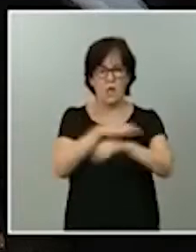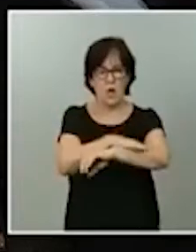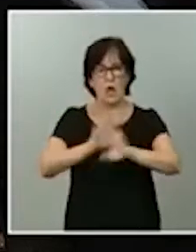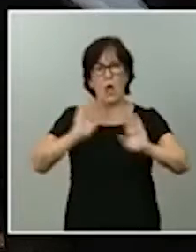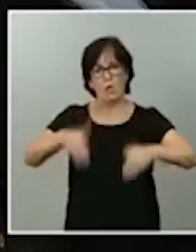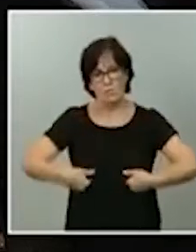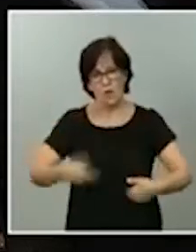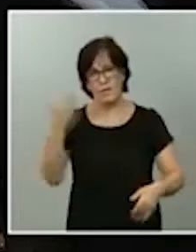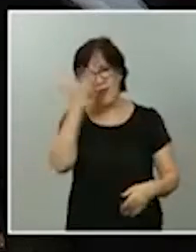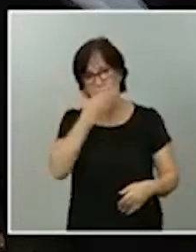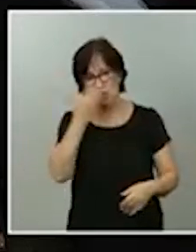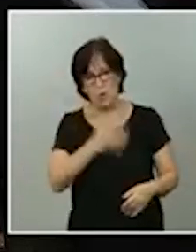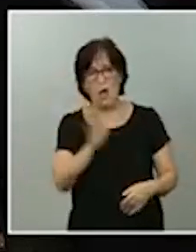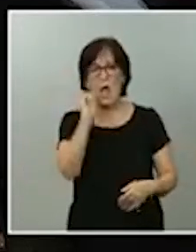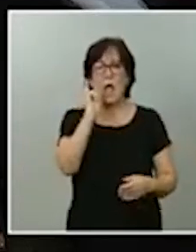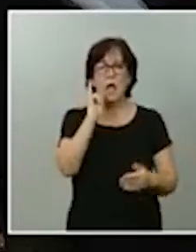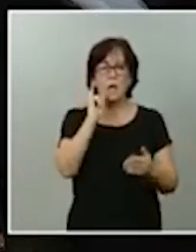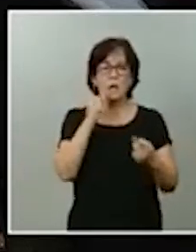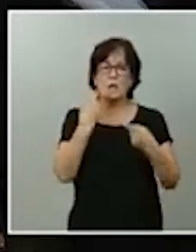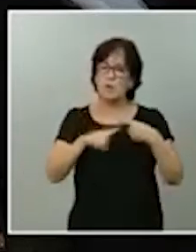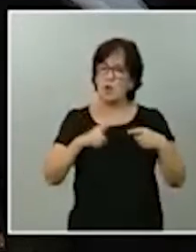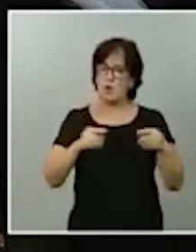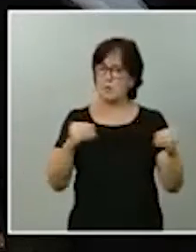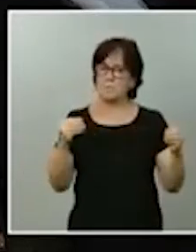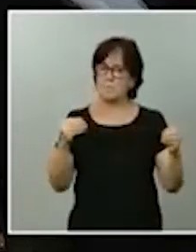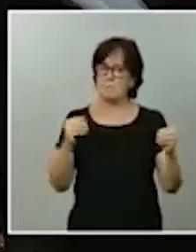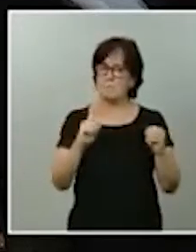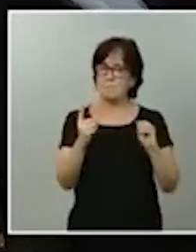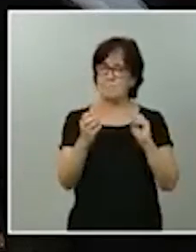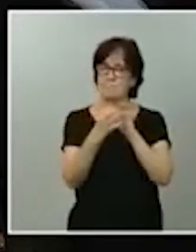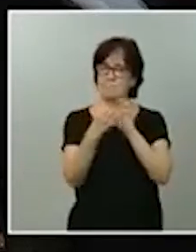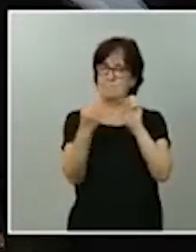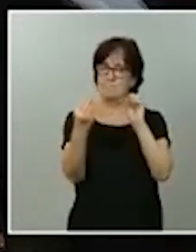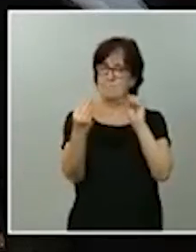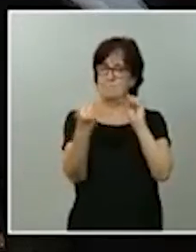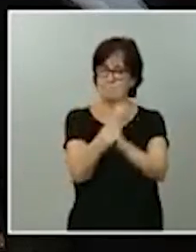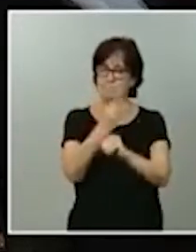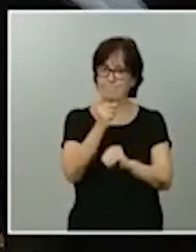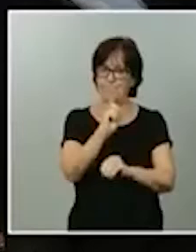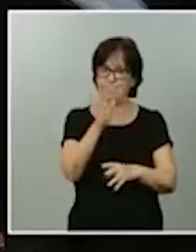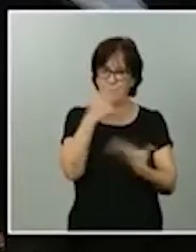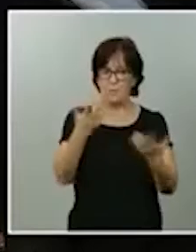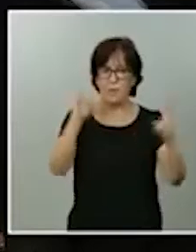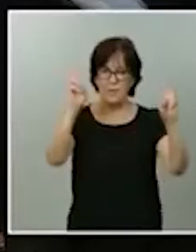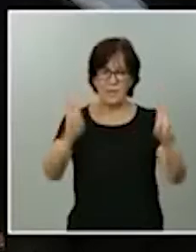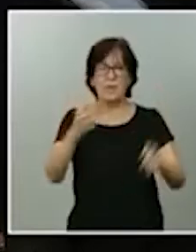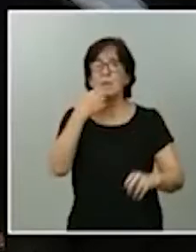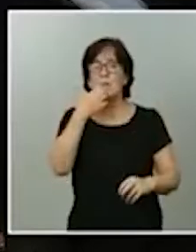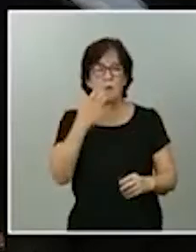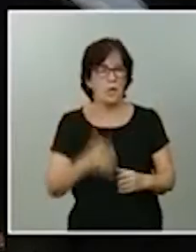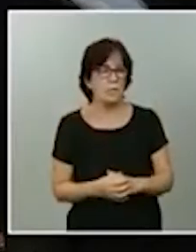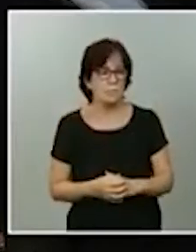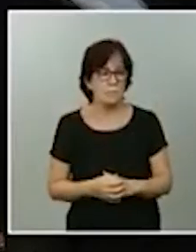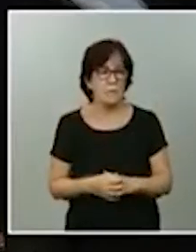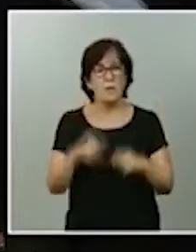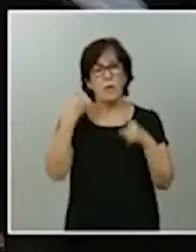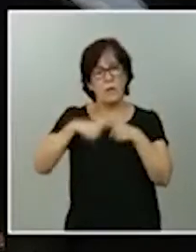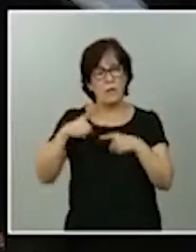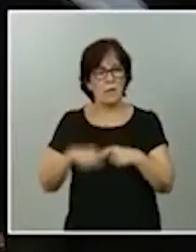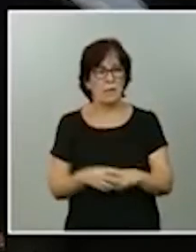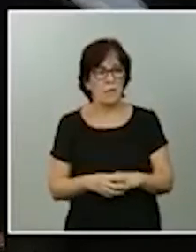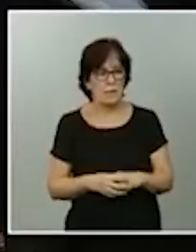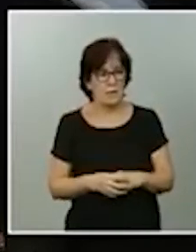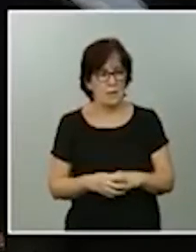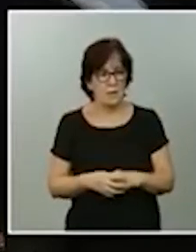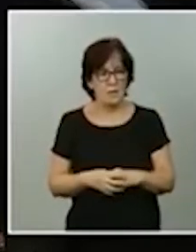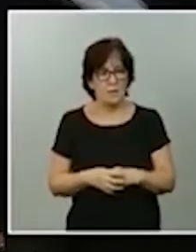Si hay algún punto de discrepancia entre las dos facciones del Ejecutivo sobre este asunto, por ejemplo, en asuntos como rebajar